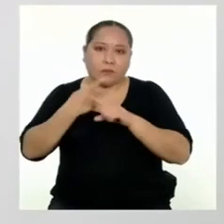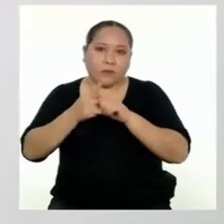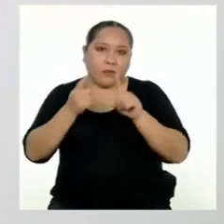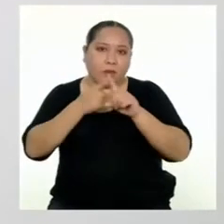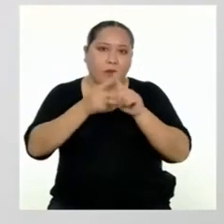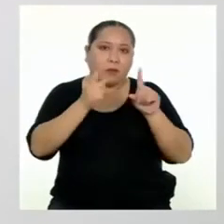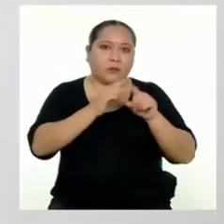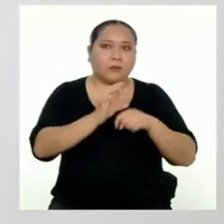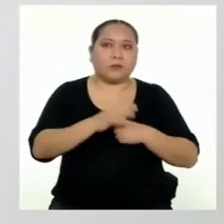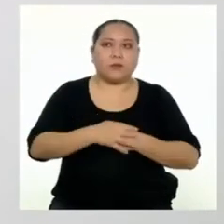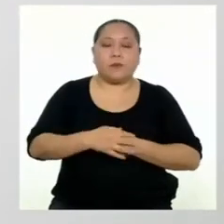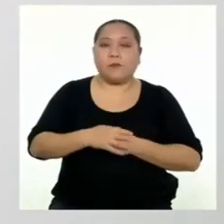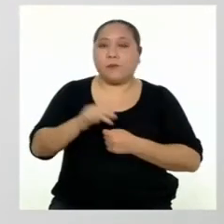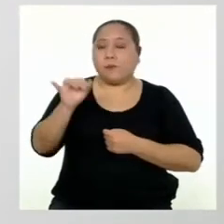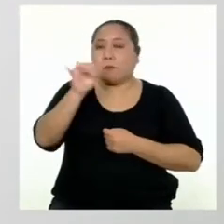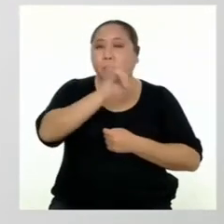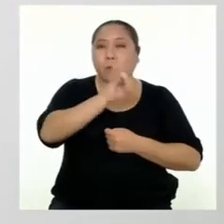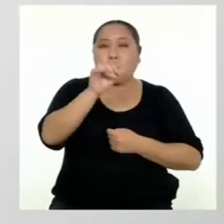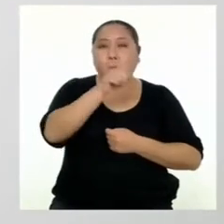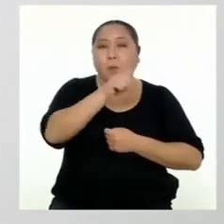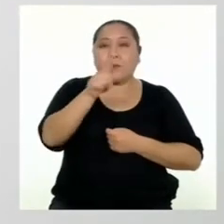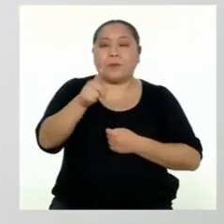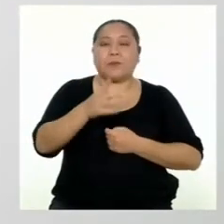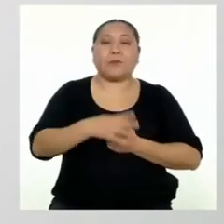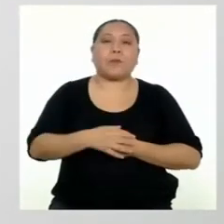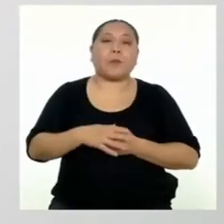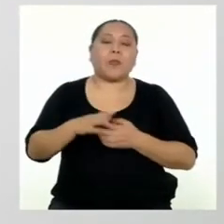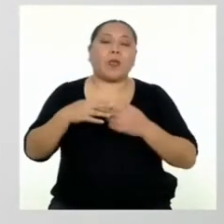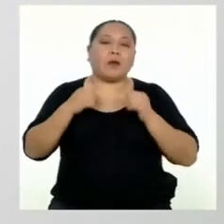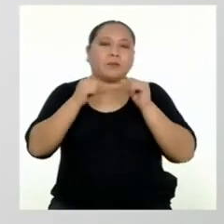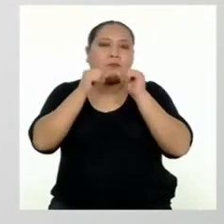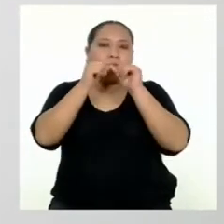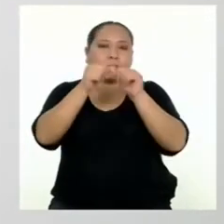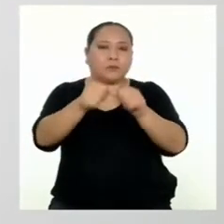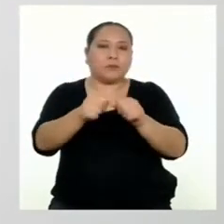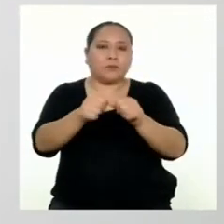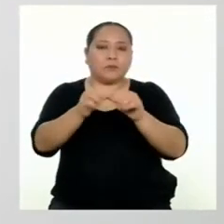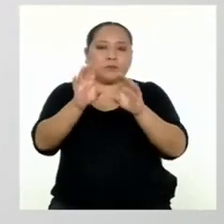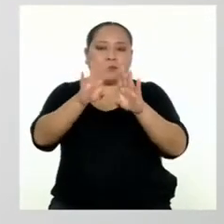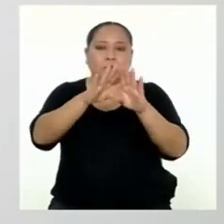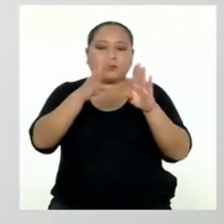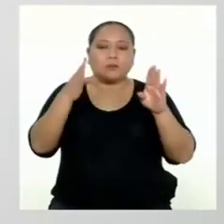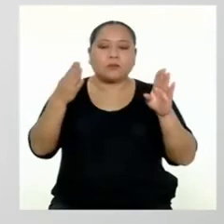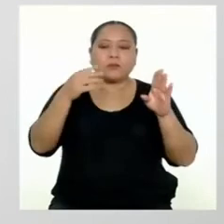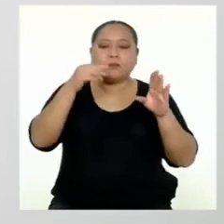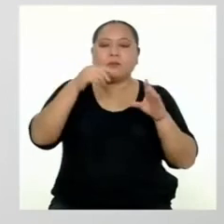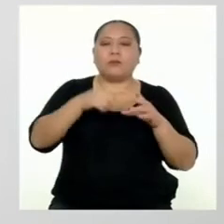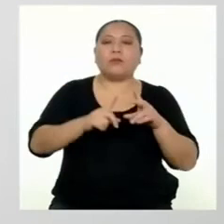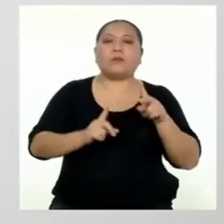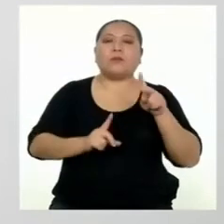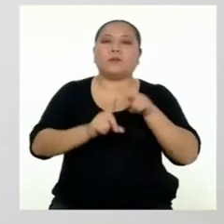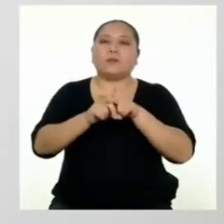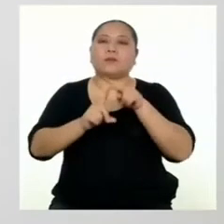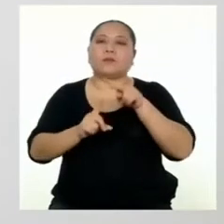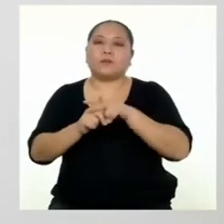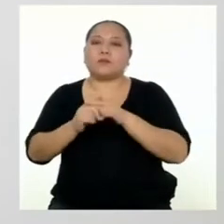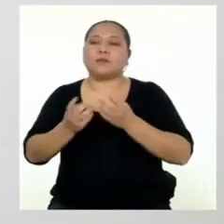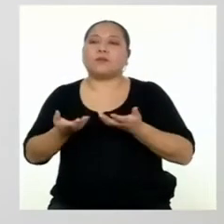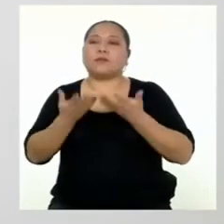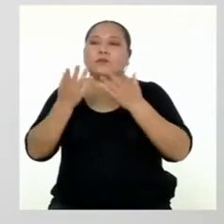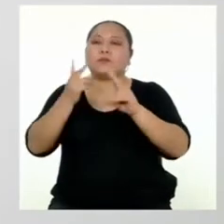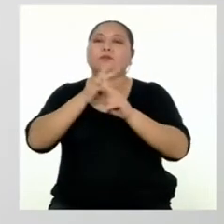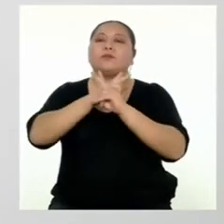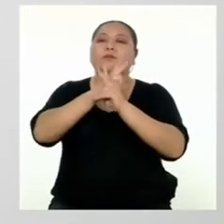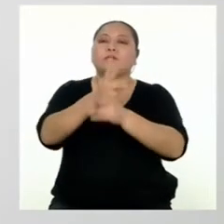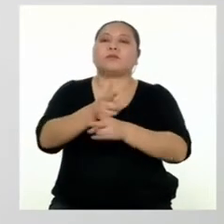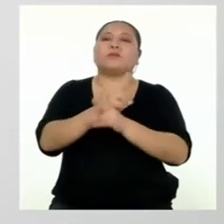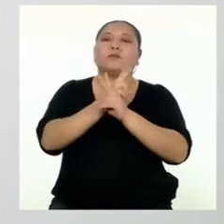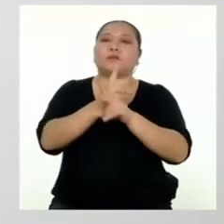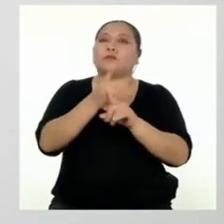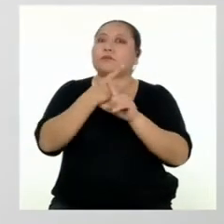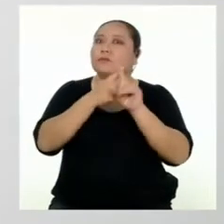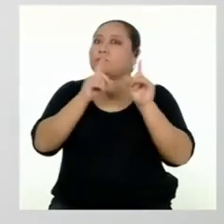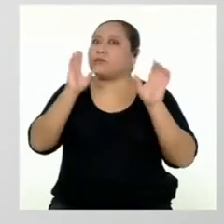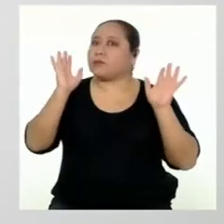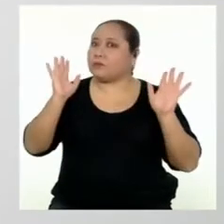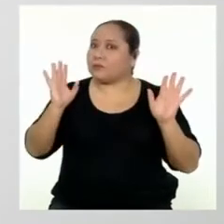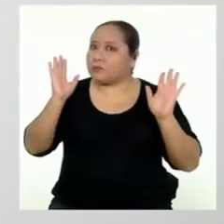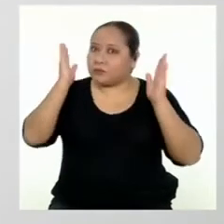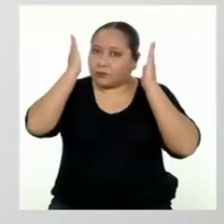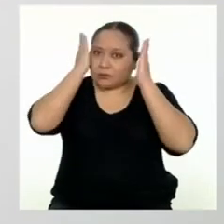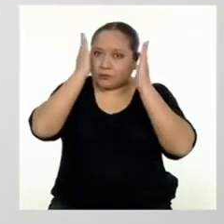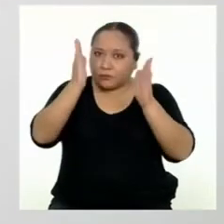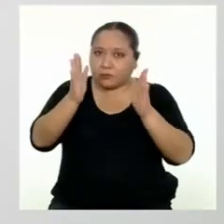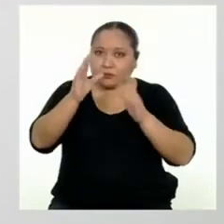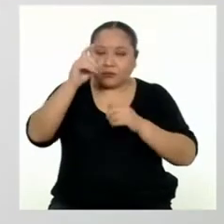etc. De igual manera, se continúa abriendo cuentas y ofreciendo créditos. Pero, ojo,